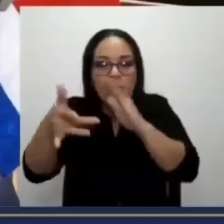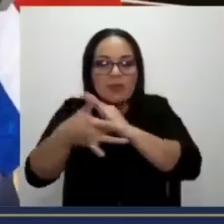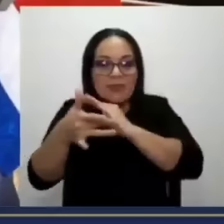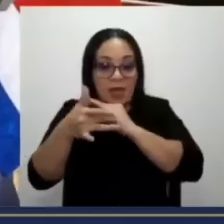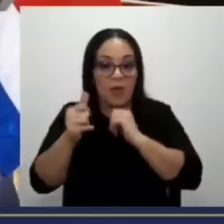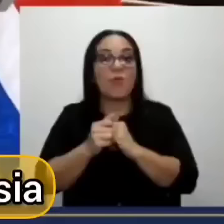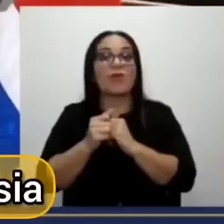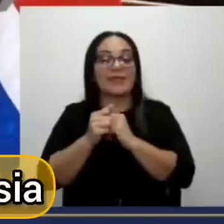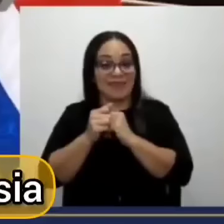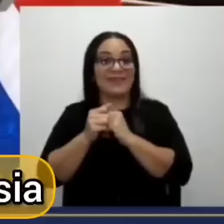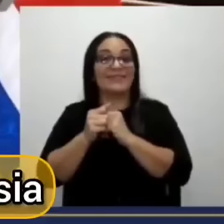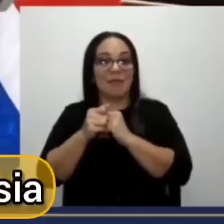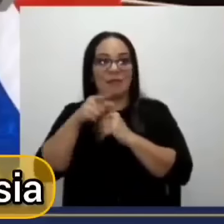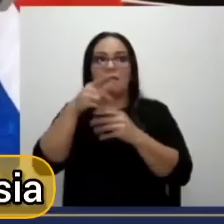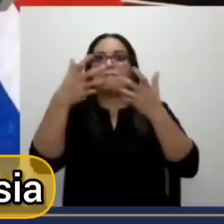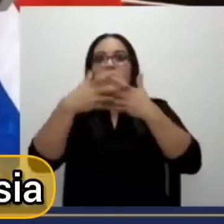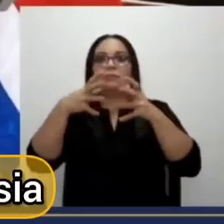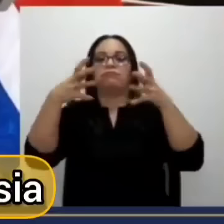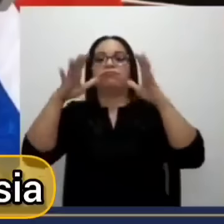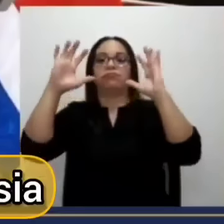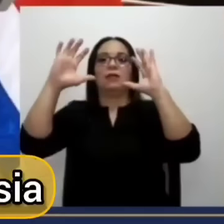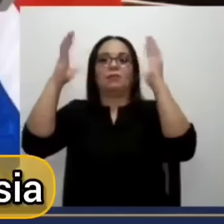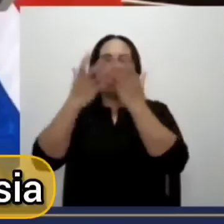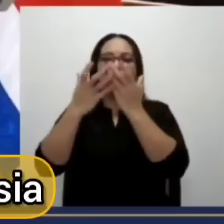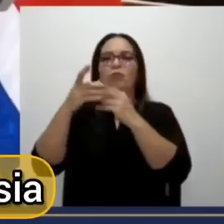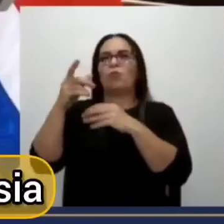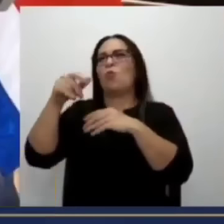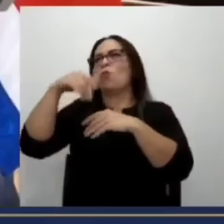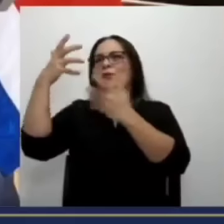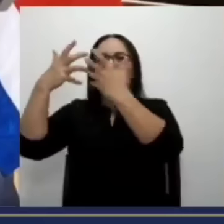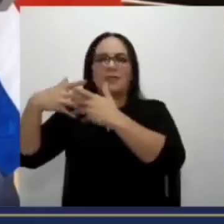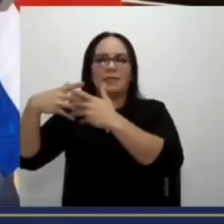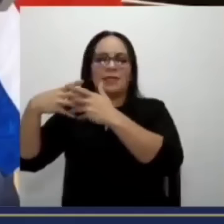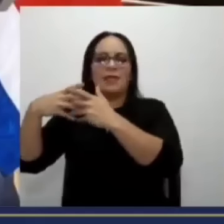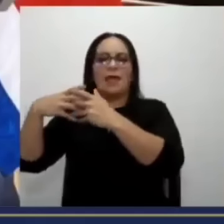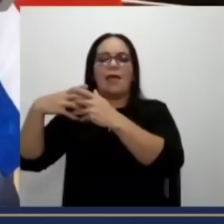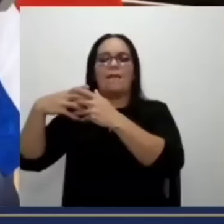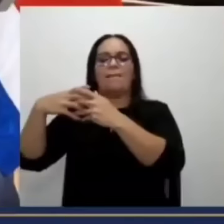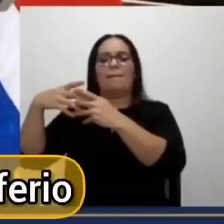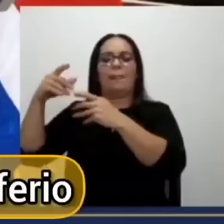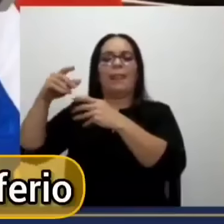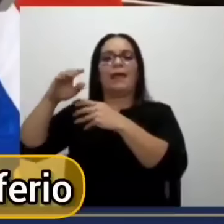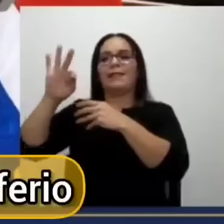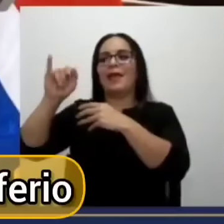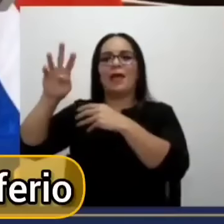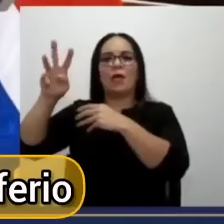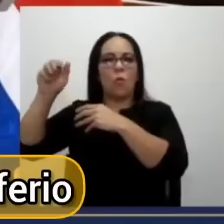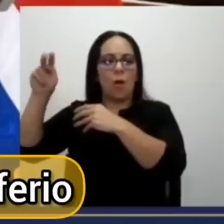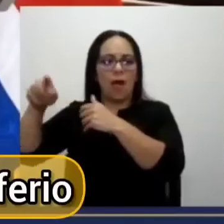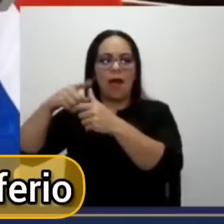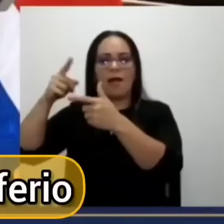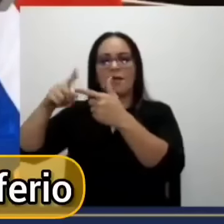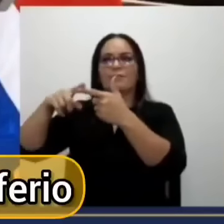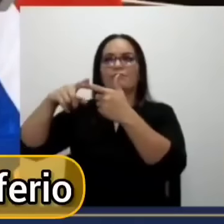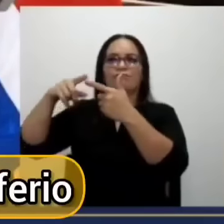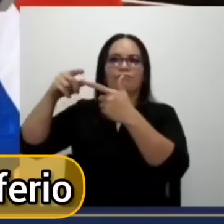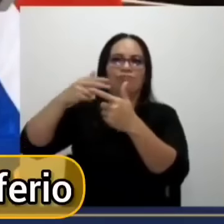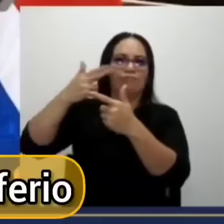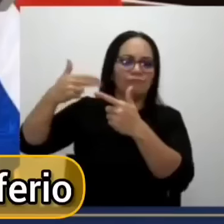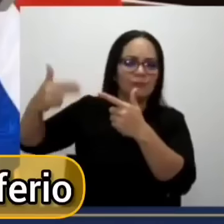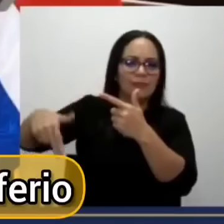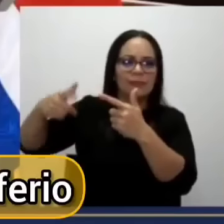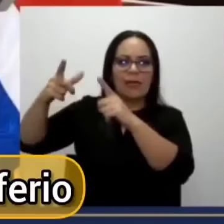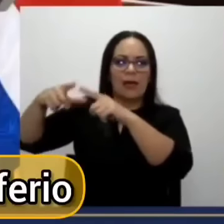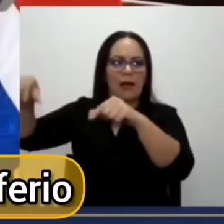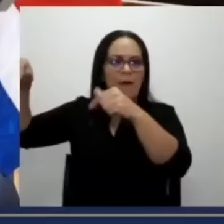junto con empresas que vienen de Taiwán, de Europa, de Asia, otras partes de Asia, parte de Taiwán, otras partes